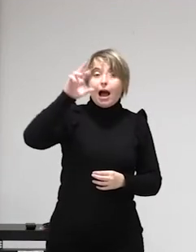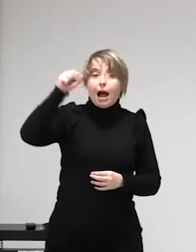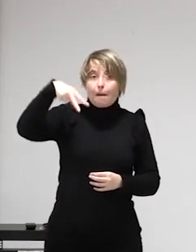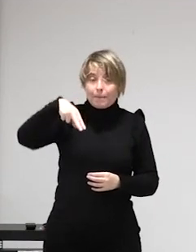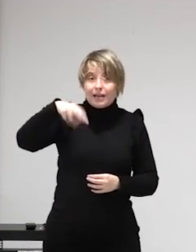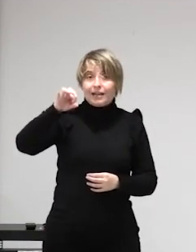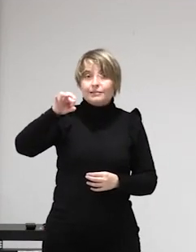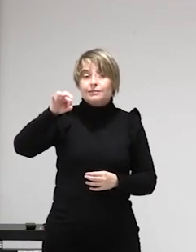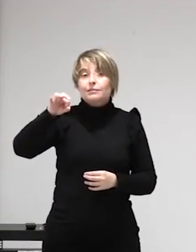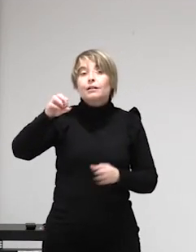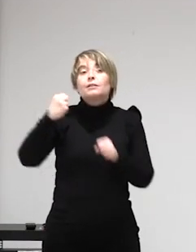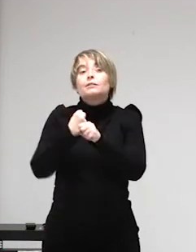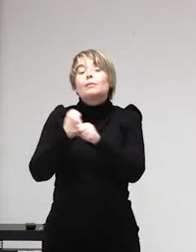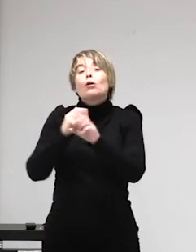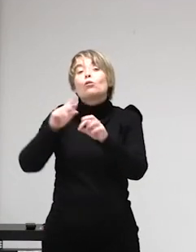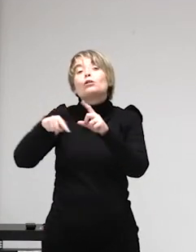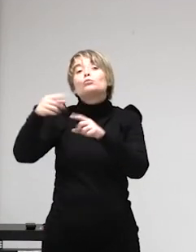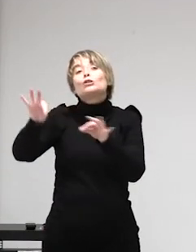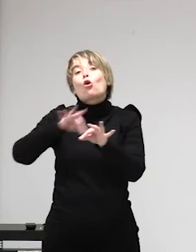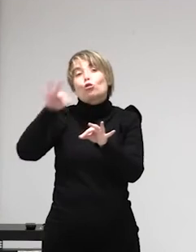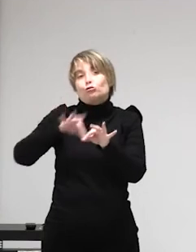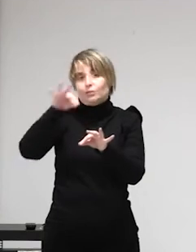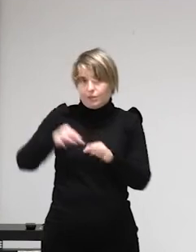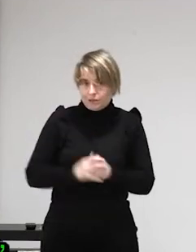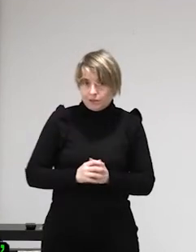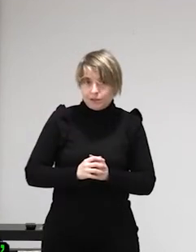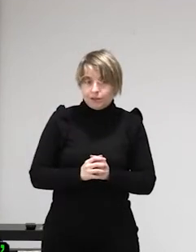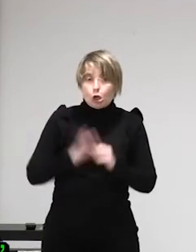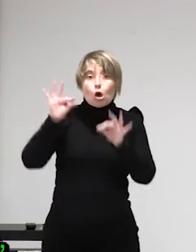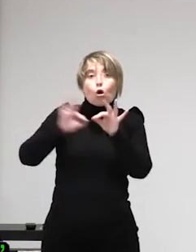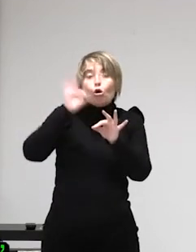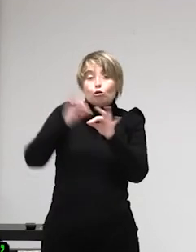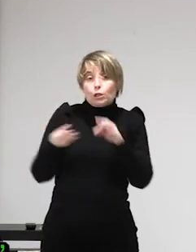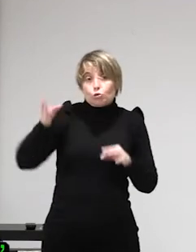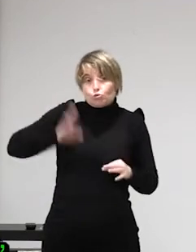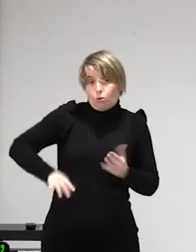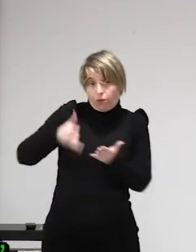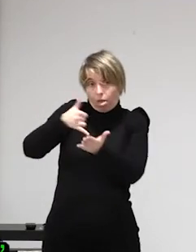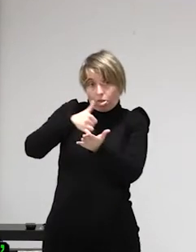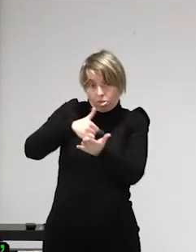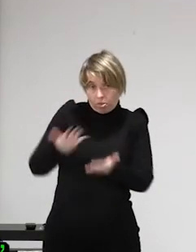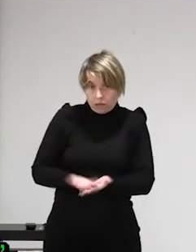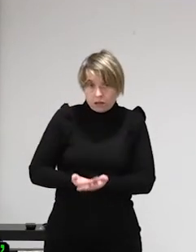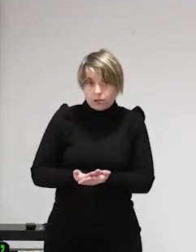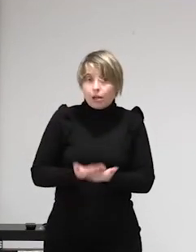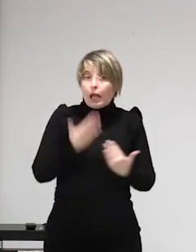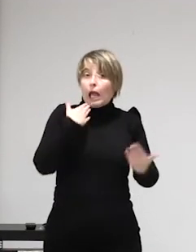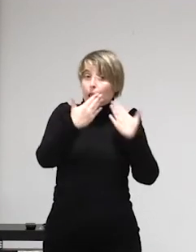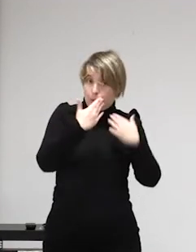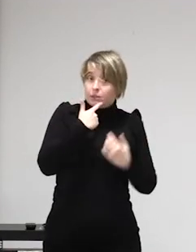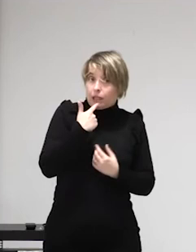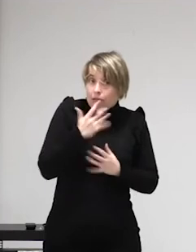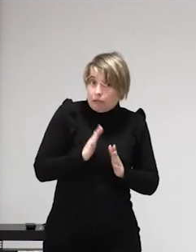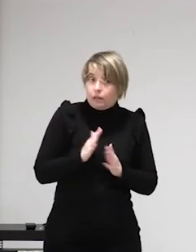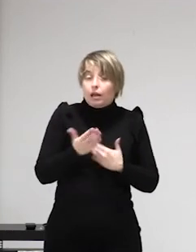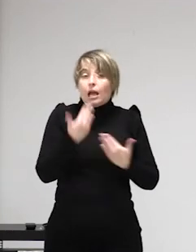etcétera donde al final el dinero acaba pues eso en psicólogas trabajadoras sociales en toda una serie de infraestructura y al final